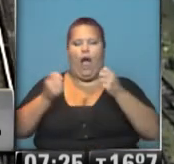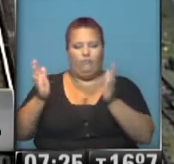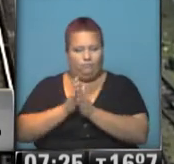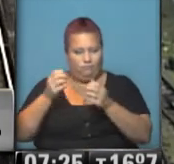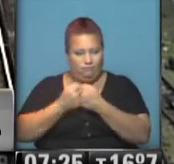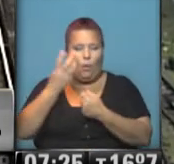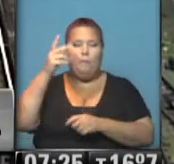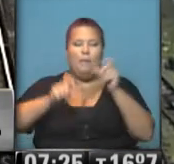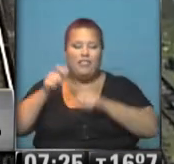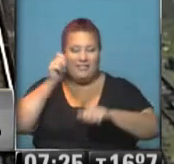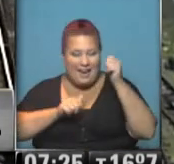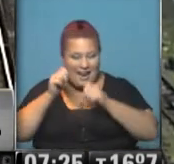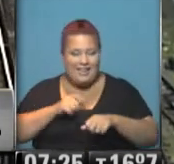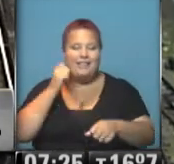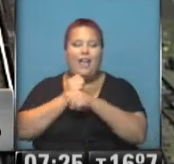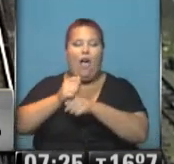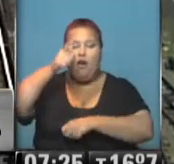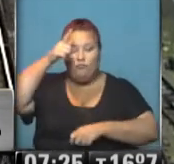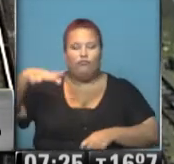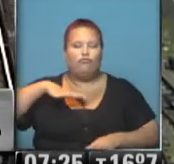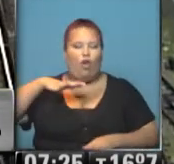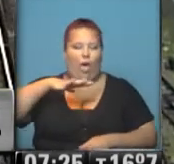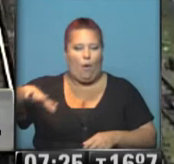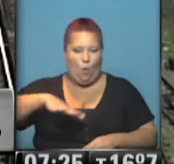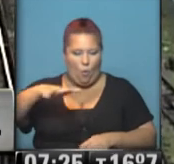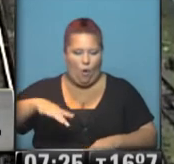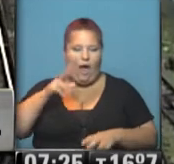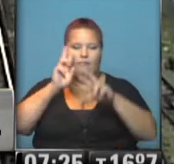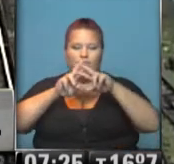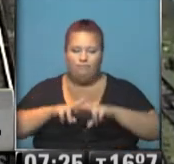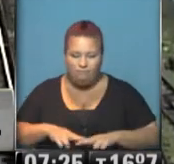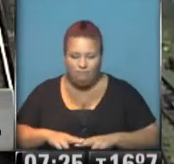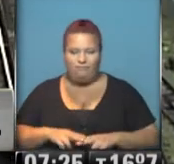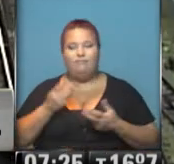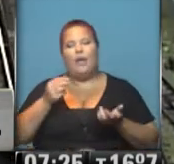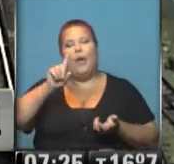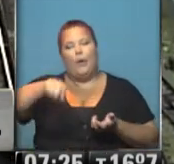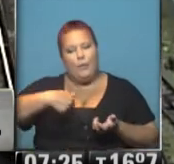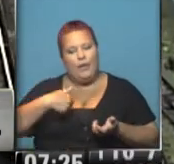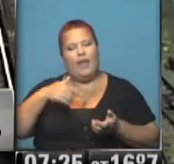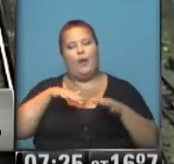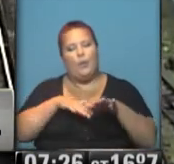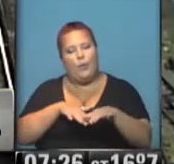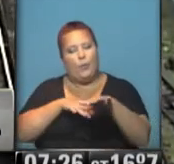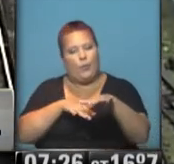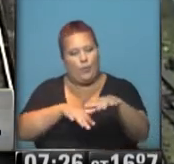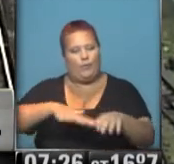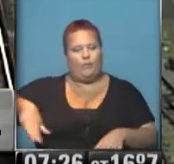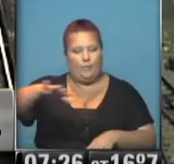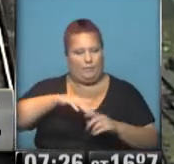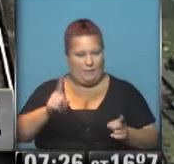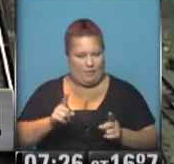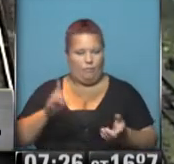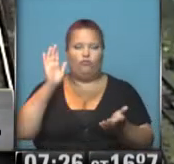hay personas heridas, y el trabajo policial que continúa en el lugar, también los peritajes, esto hace que haya marcha algo lenta en el sector.